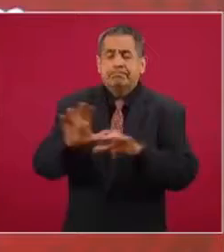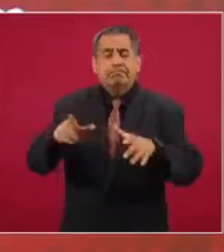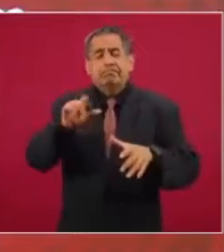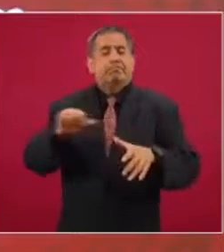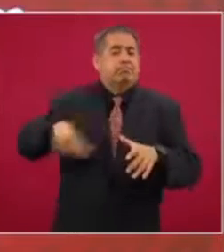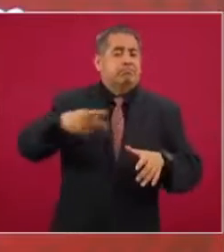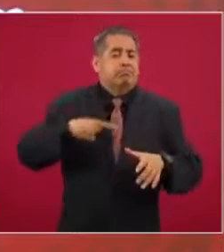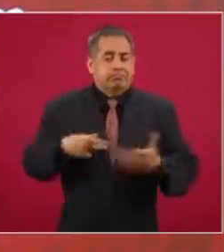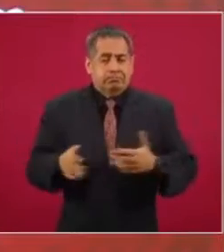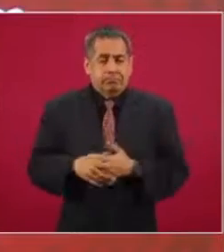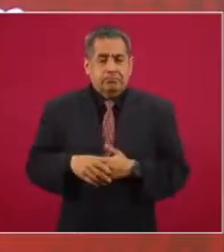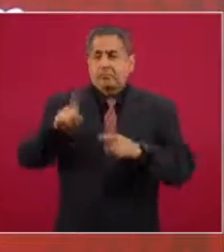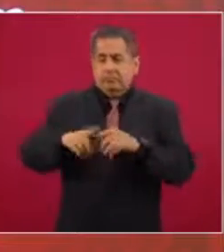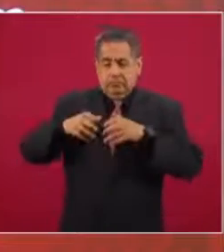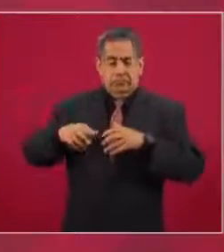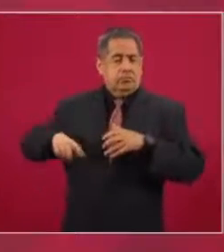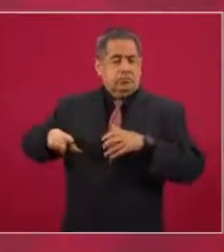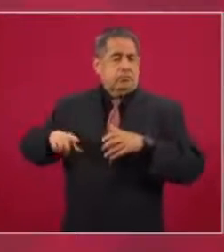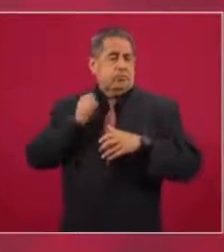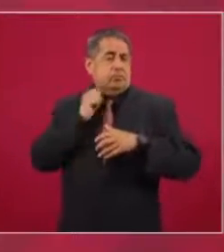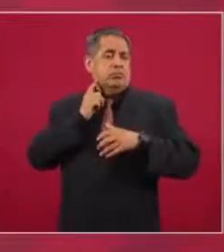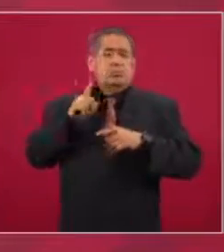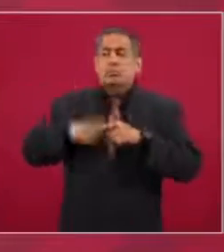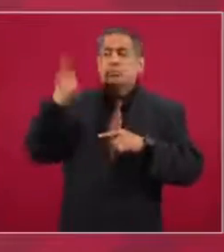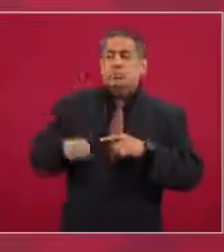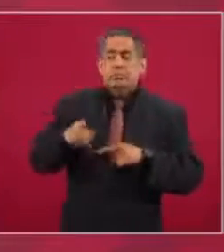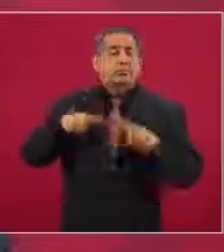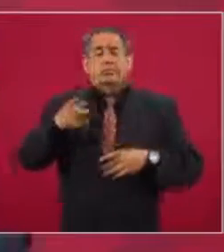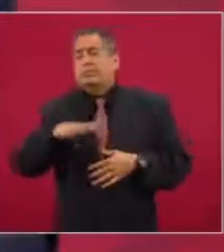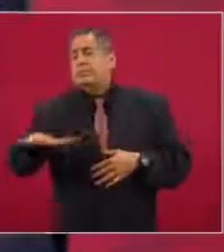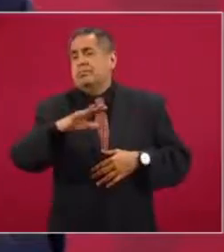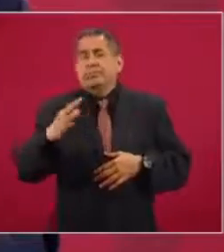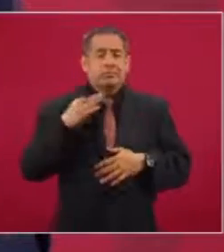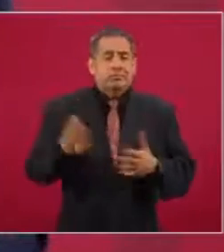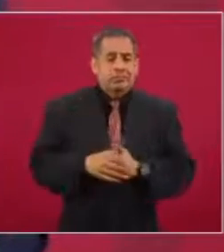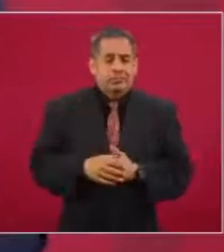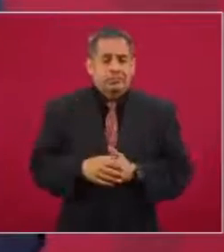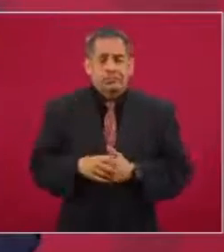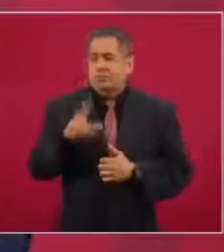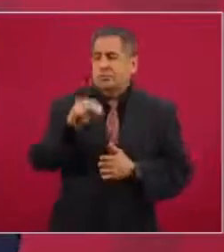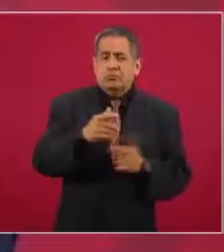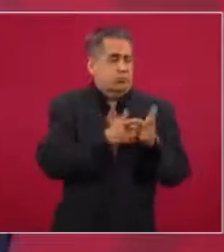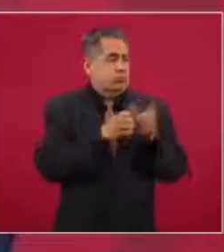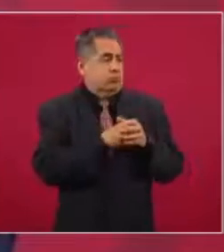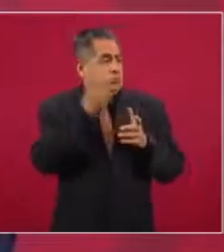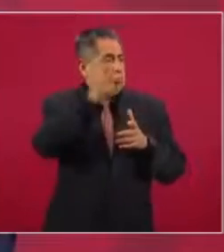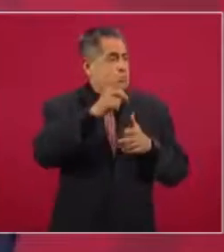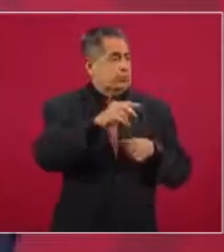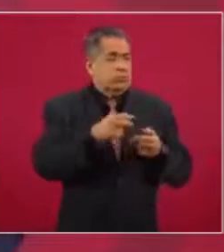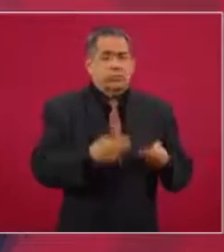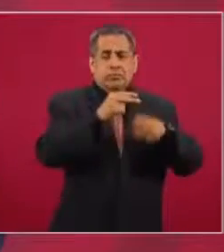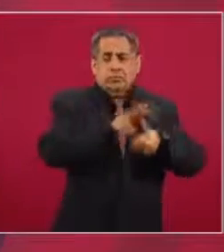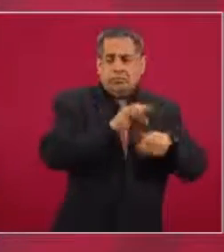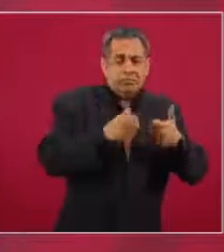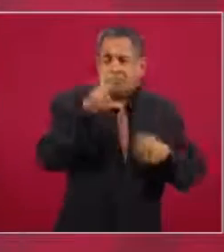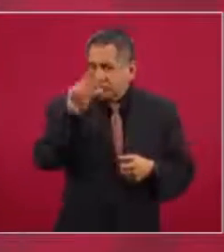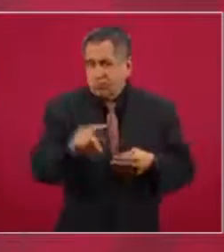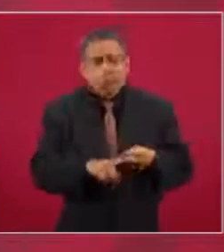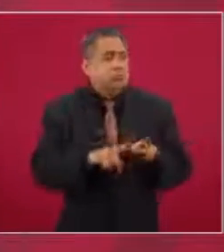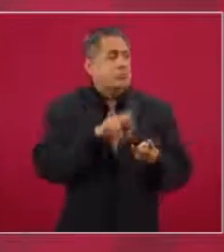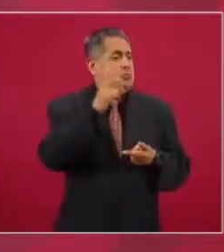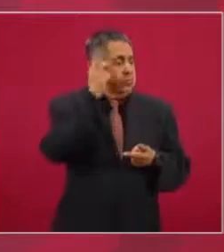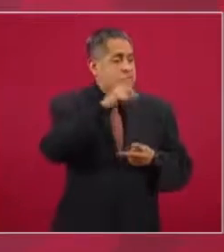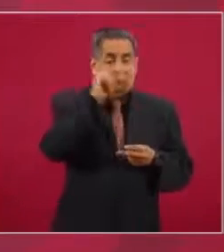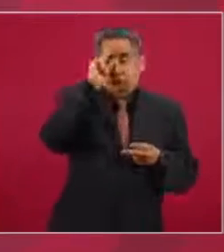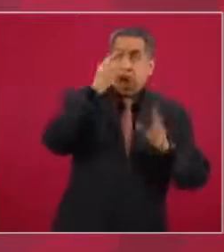el gobierno es del pueblo, no es de los farmacéuticos, no es de los